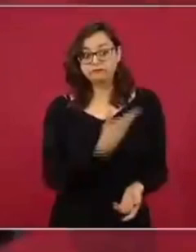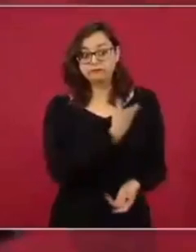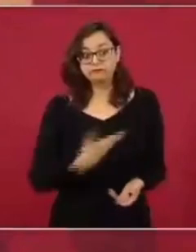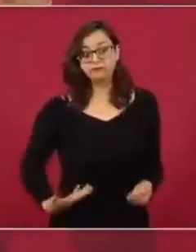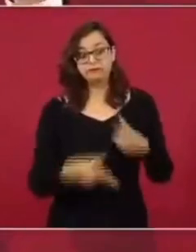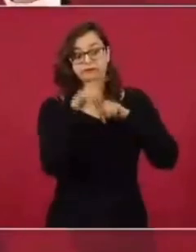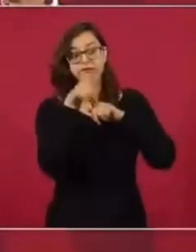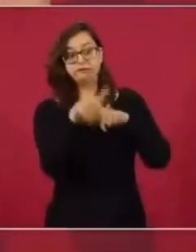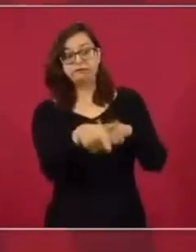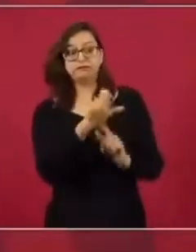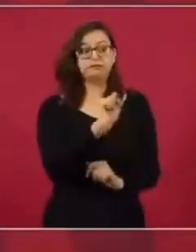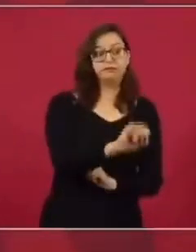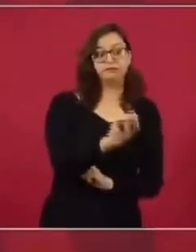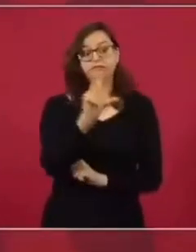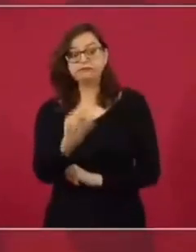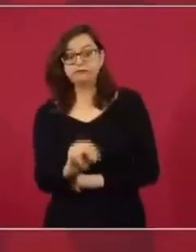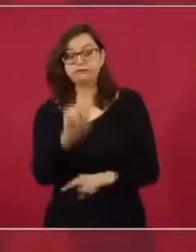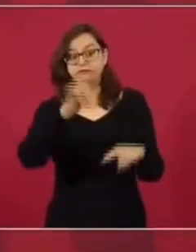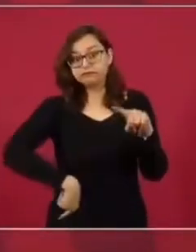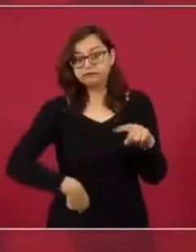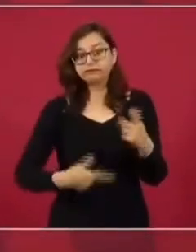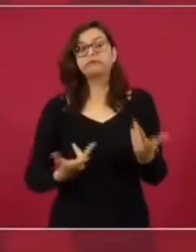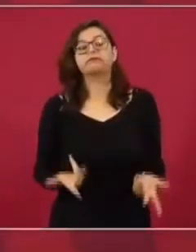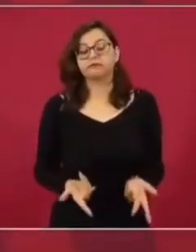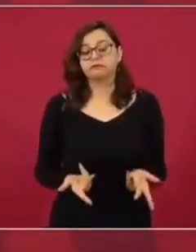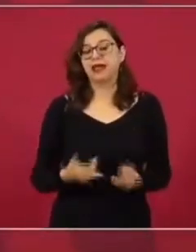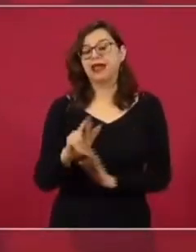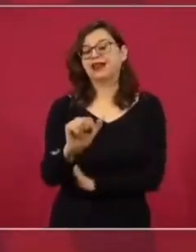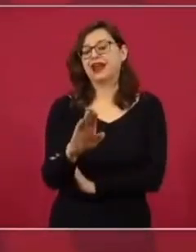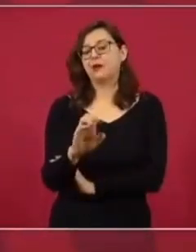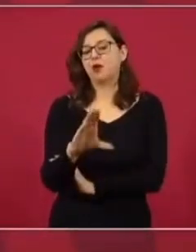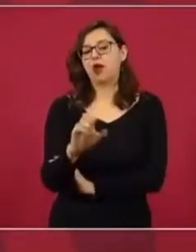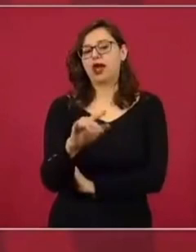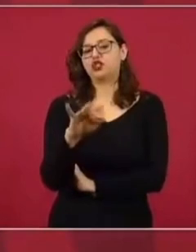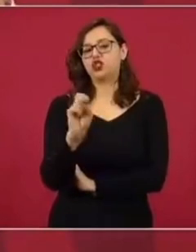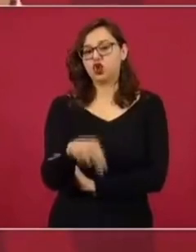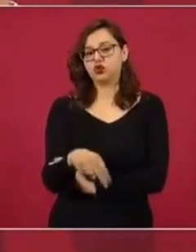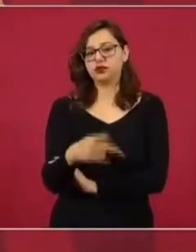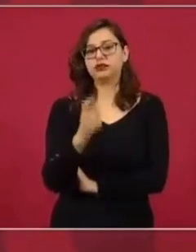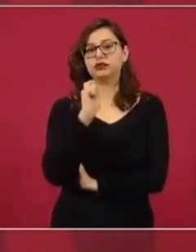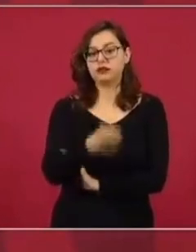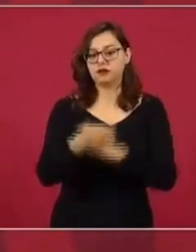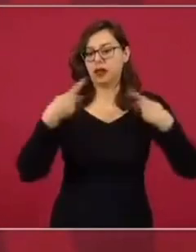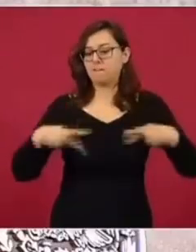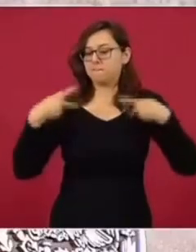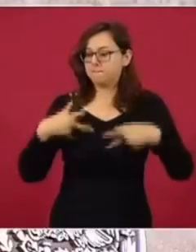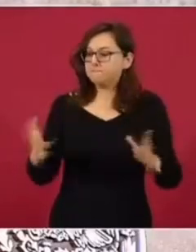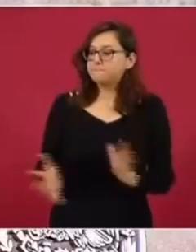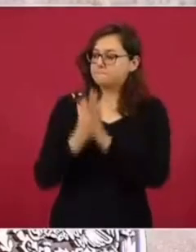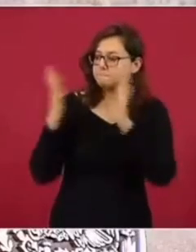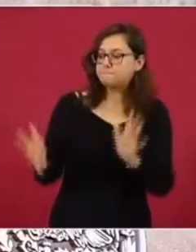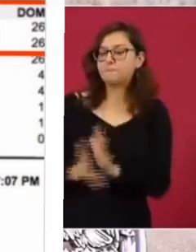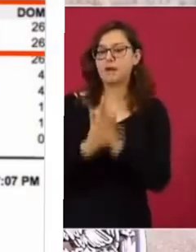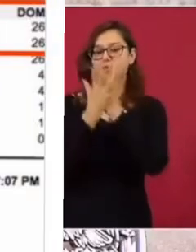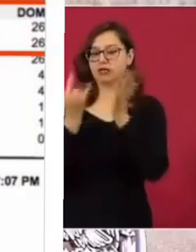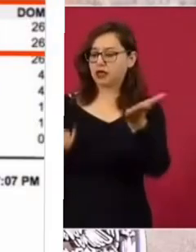medio La Jornada no dejó en claro. Por ejemplo, la periodista reveló en su columna El Casero de Houston que